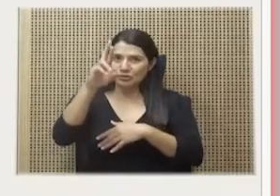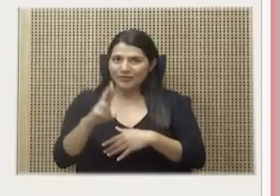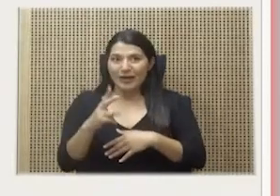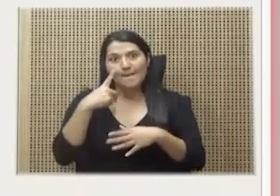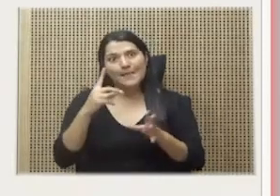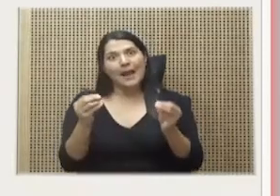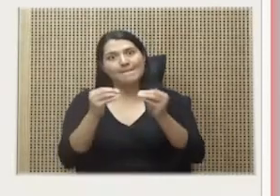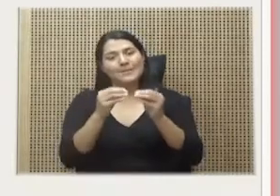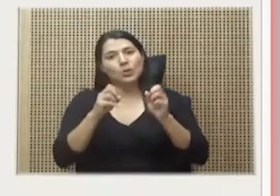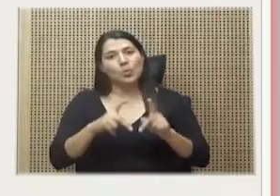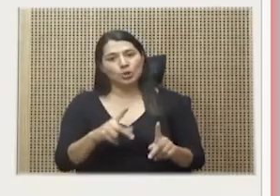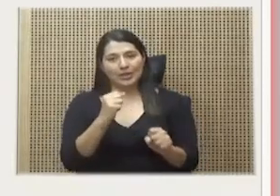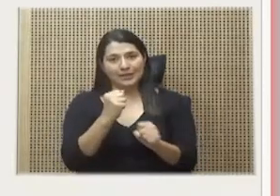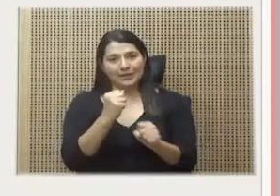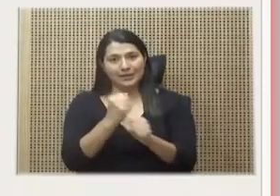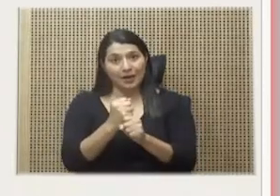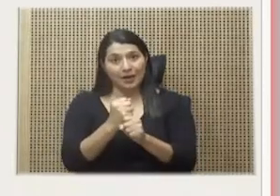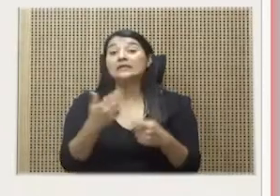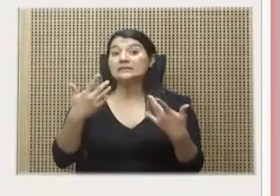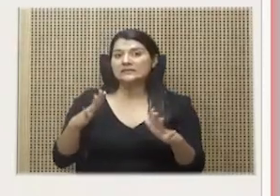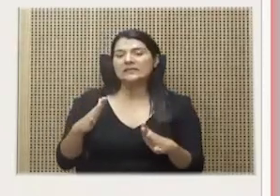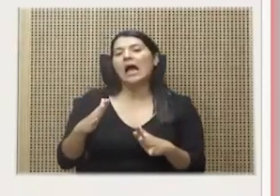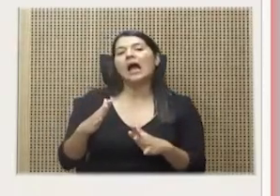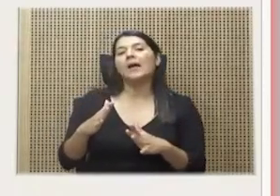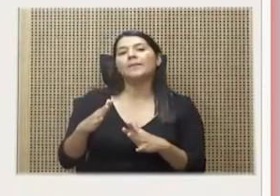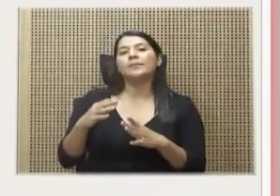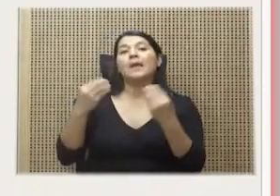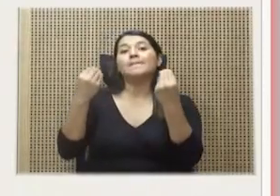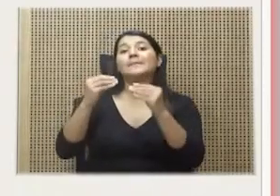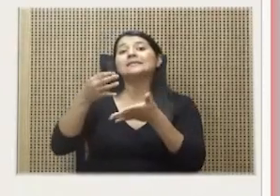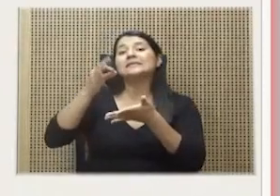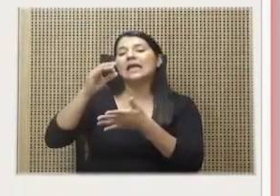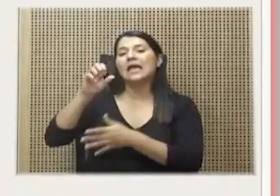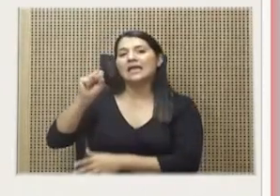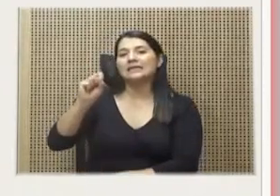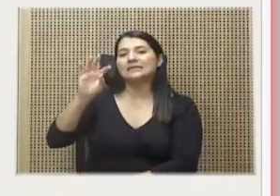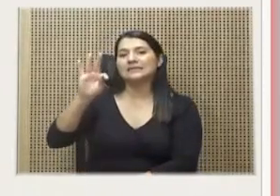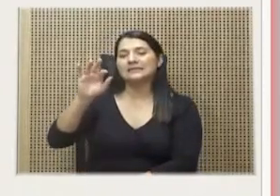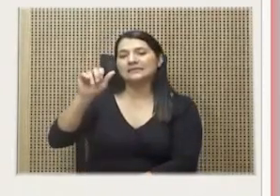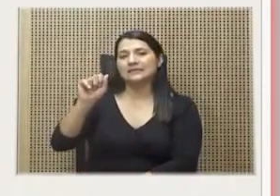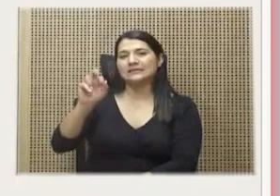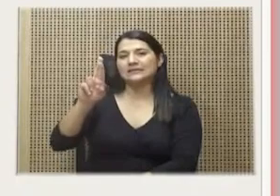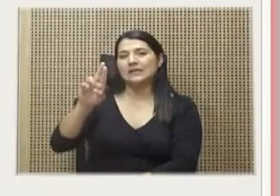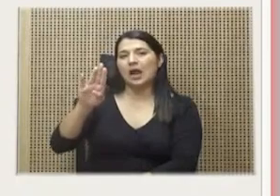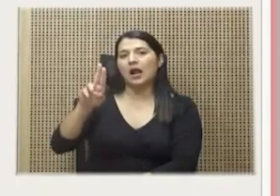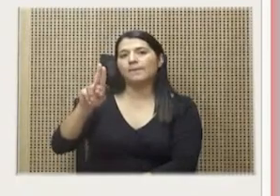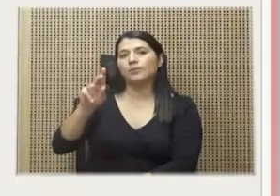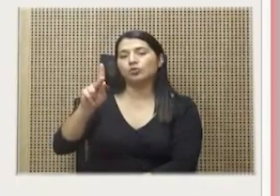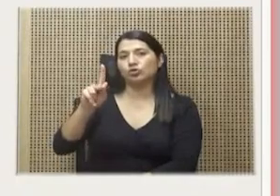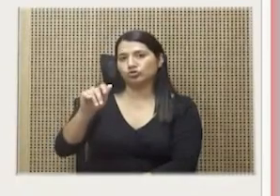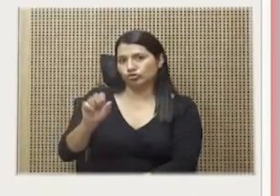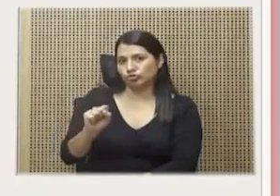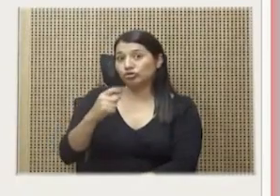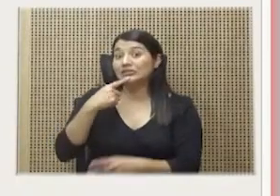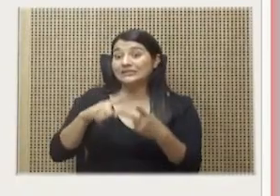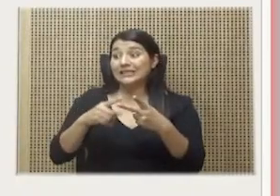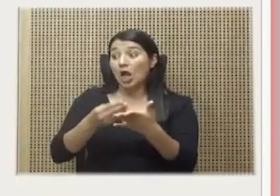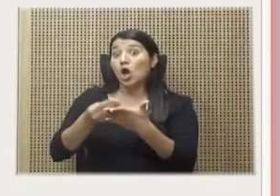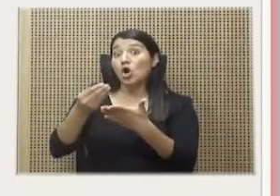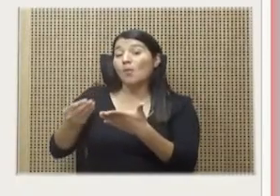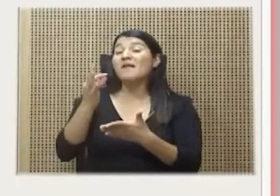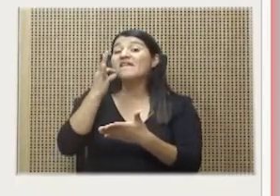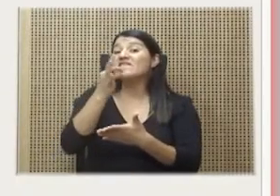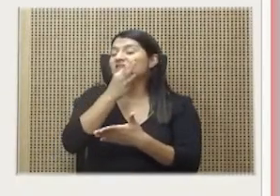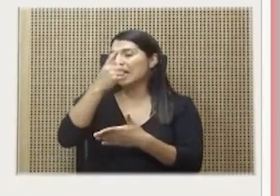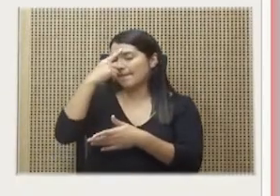Starbucks anunció una nueva inversión millonaria en Costa Rica, la compra de otra finca de café y la generación de 200